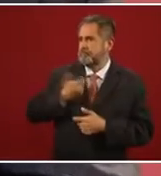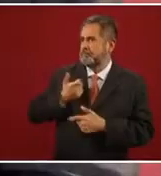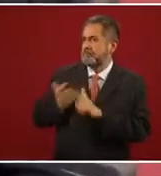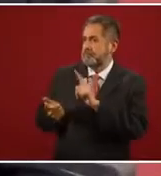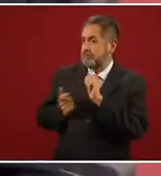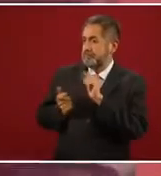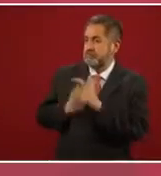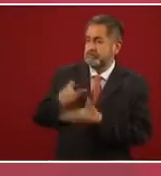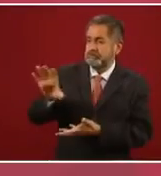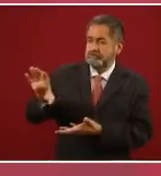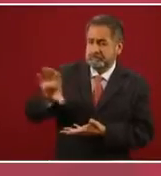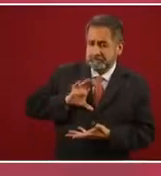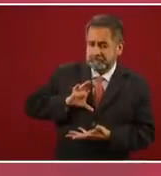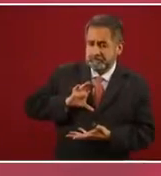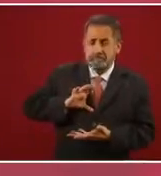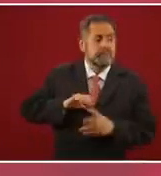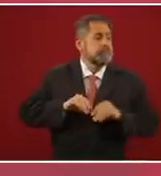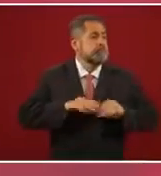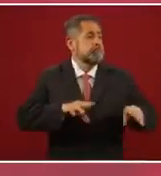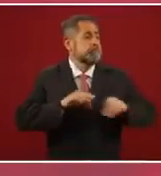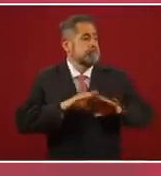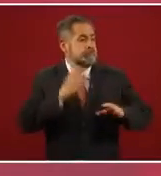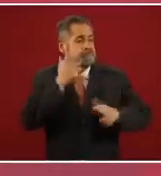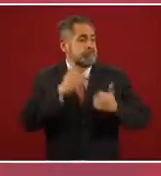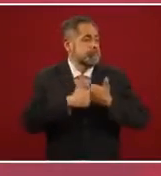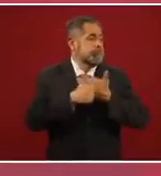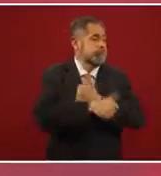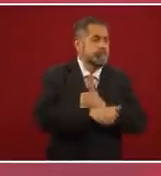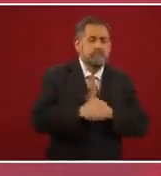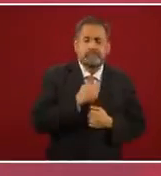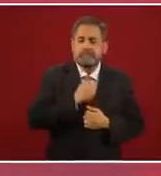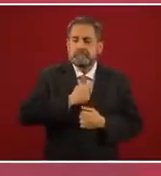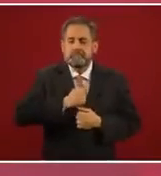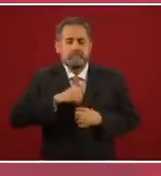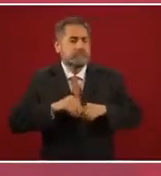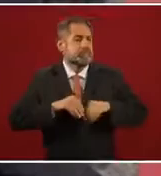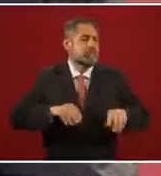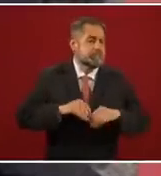tener influencia.